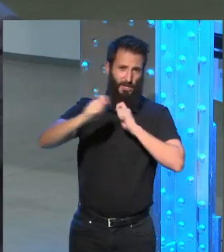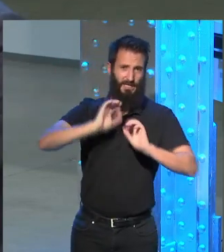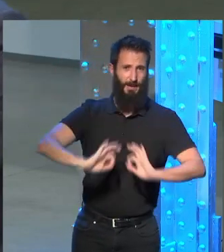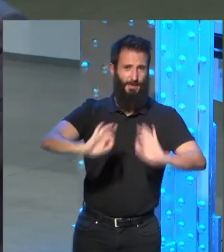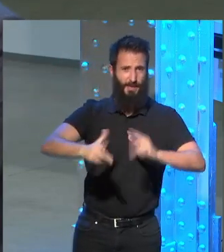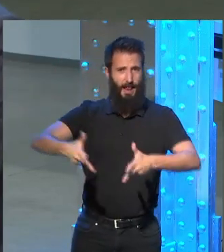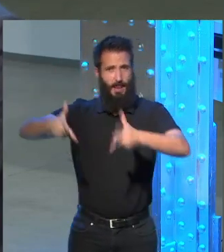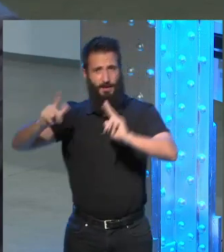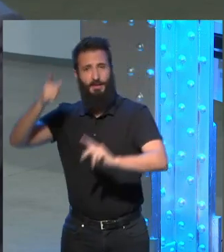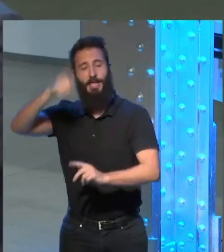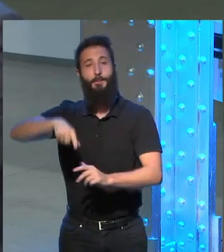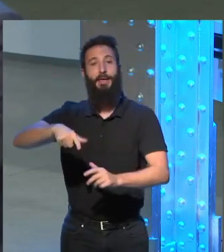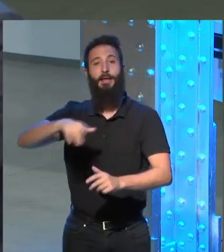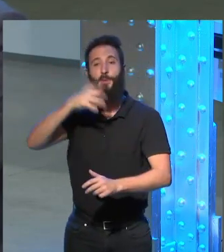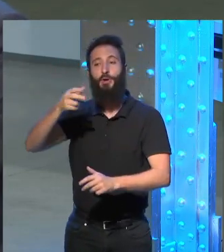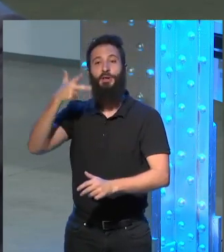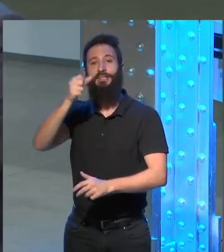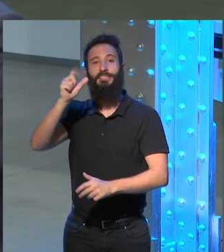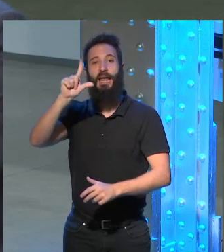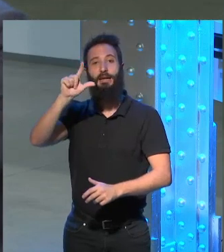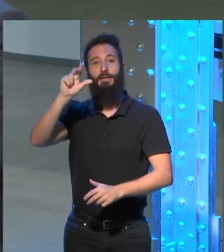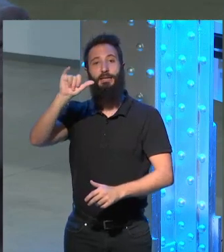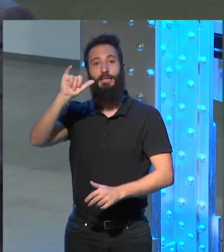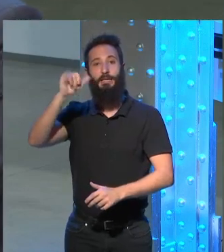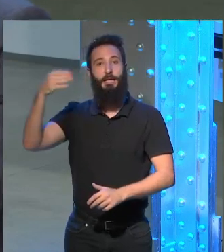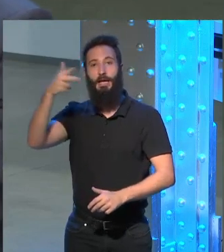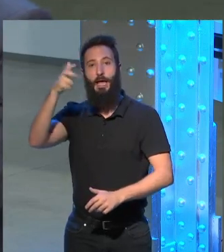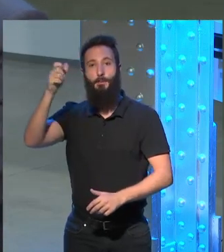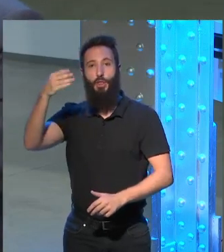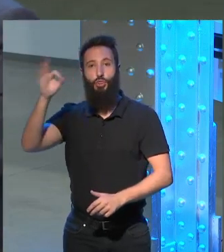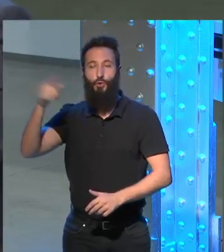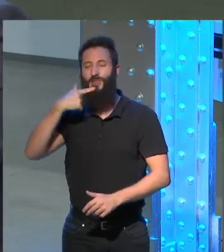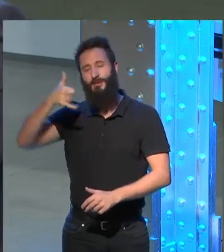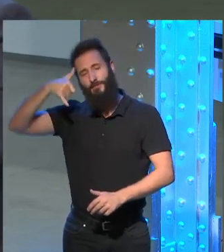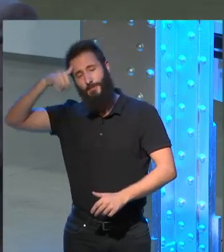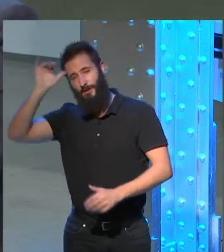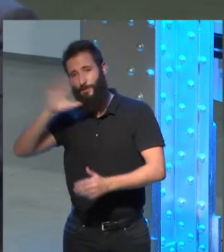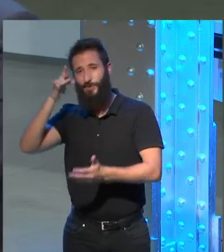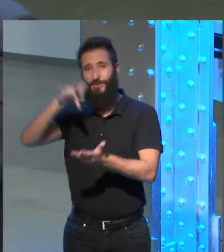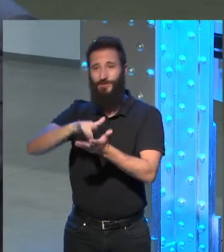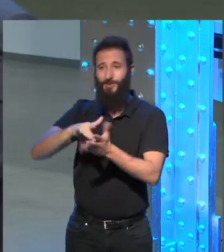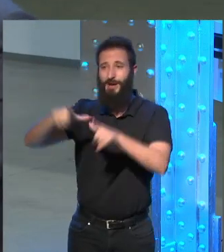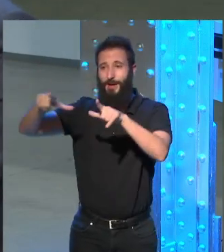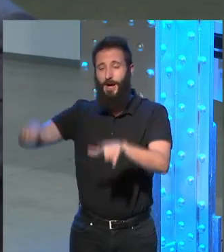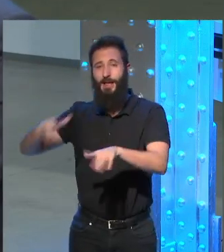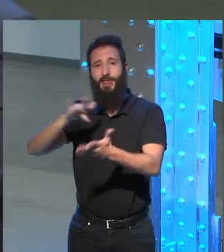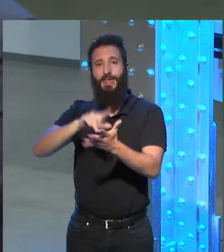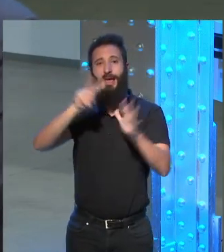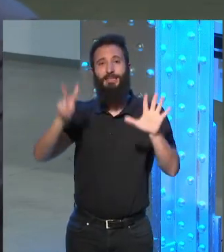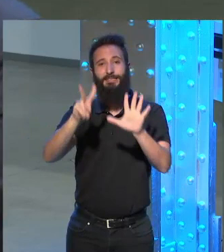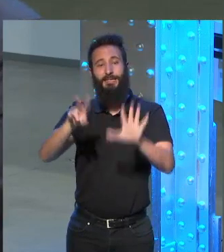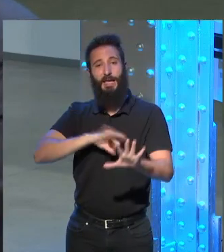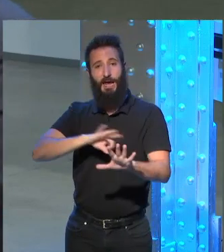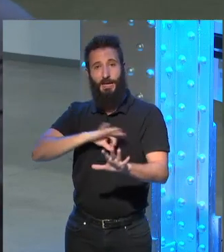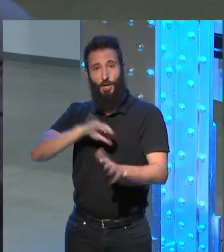colaborado con Charlie Hebdo y tuvo la mala suerte de estar en las oficinas de Charlie Hebdo el 7 de enero el día